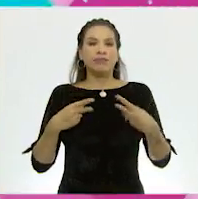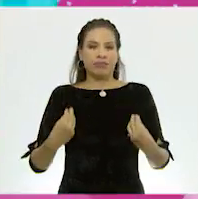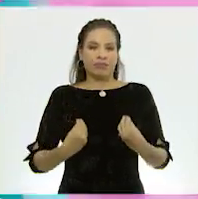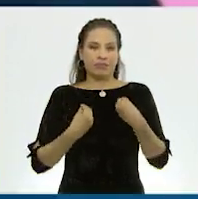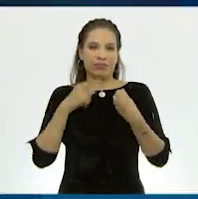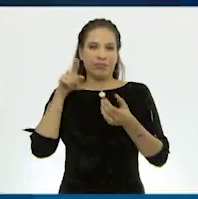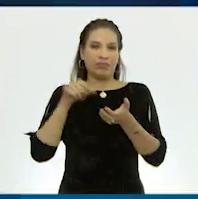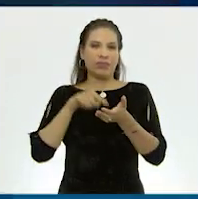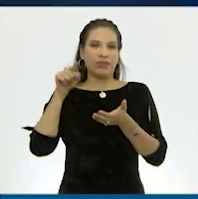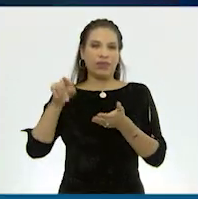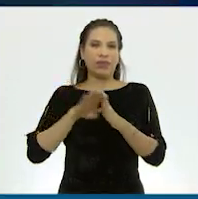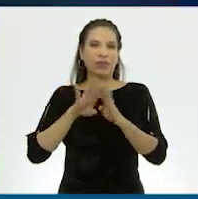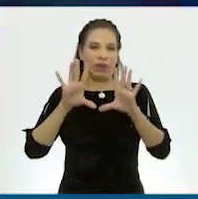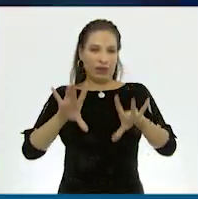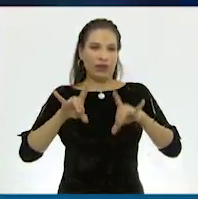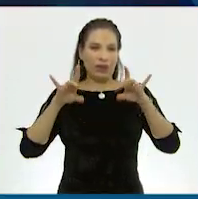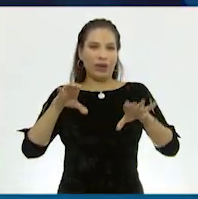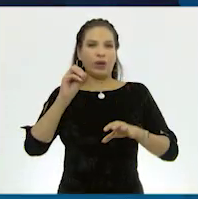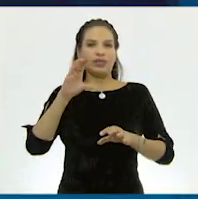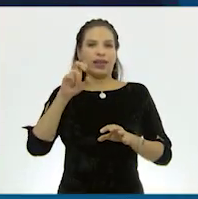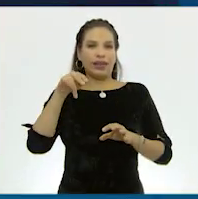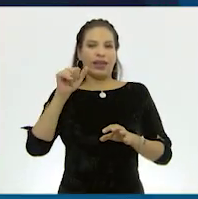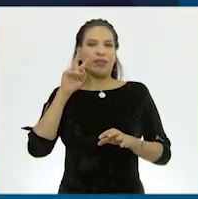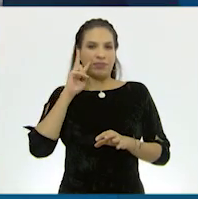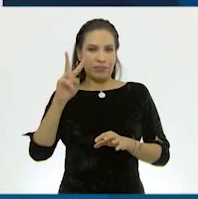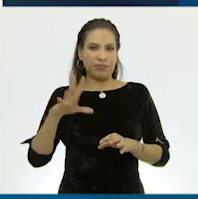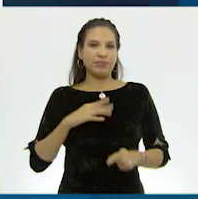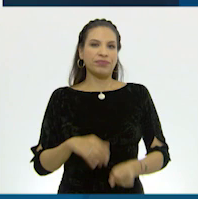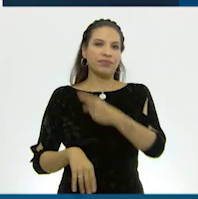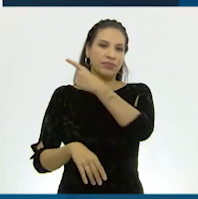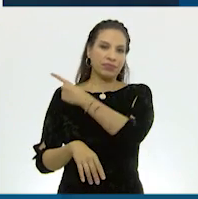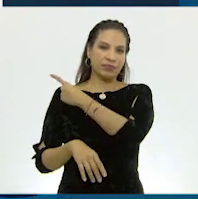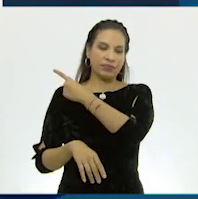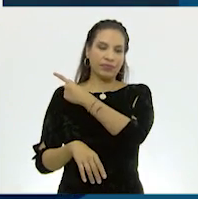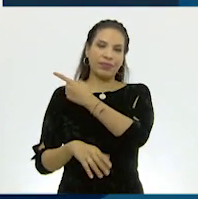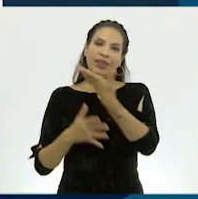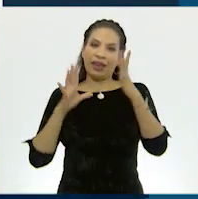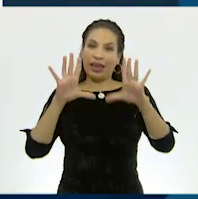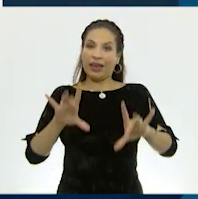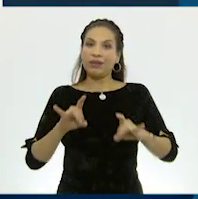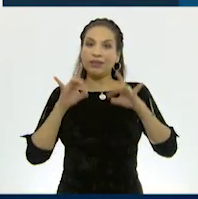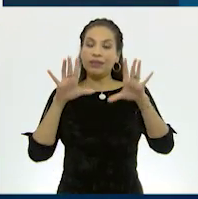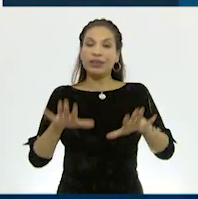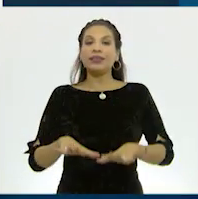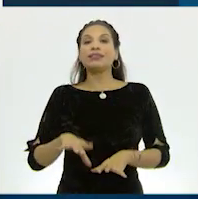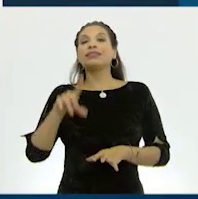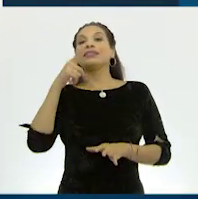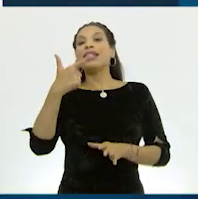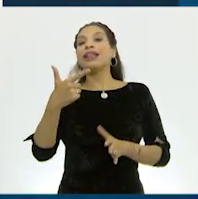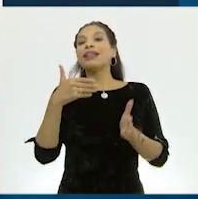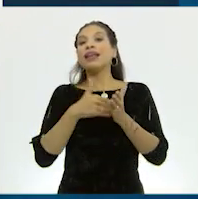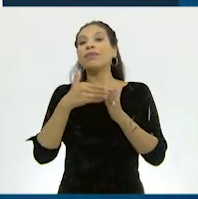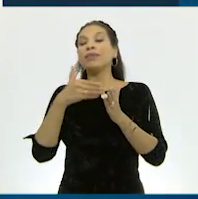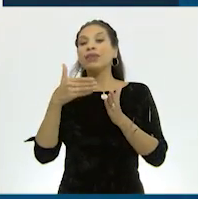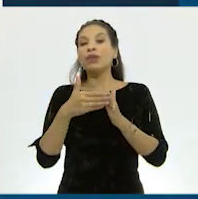Oceanía en esta tabla que estamos mostrando. Australia, profesor, con 7